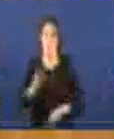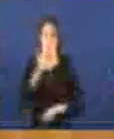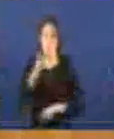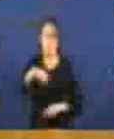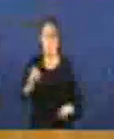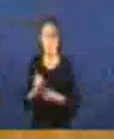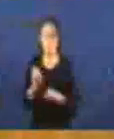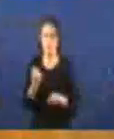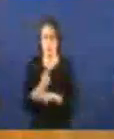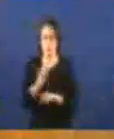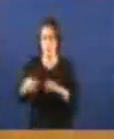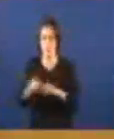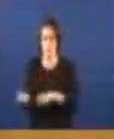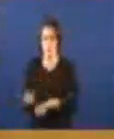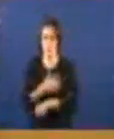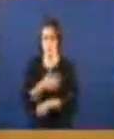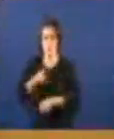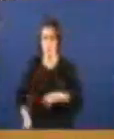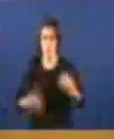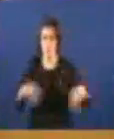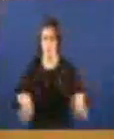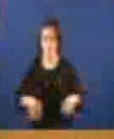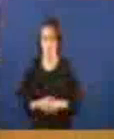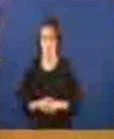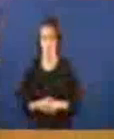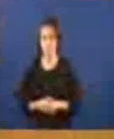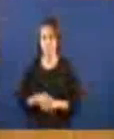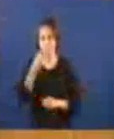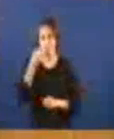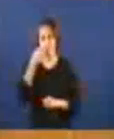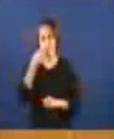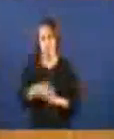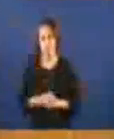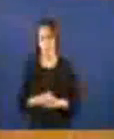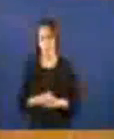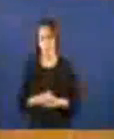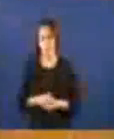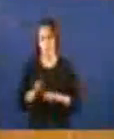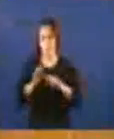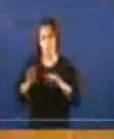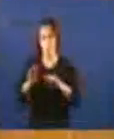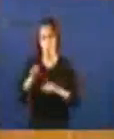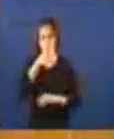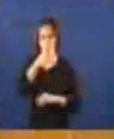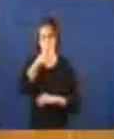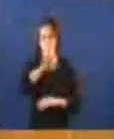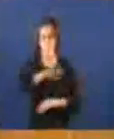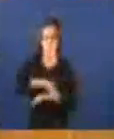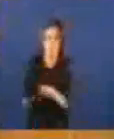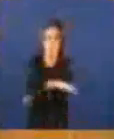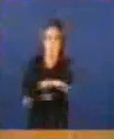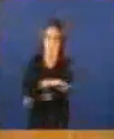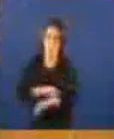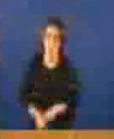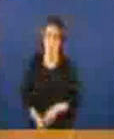un salario como calquer treballador. Verá, a súa intervención, señora consellera, foi como dar